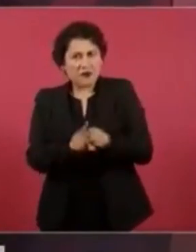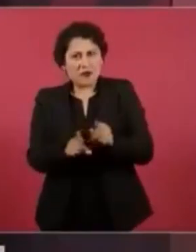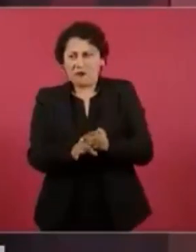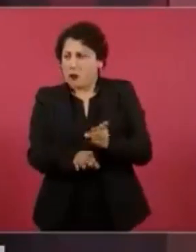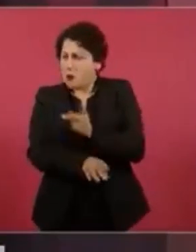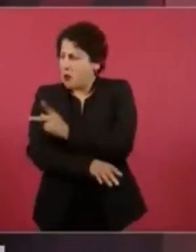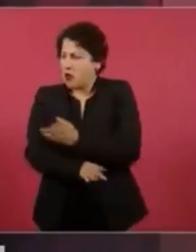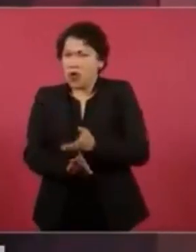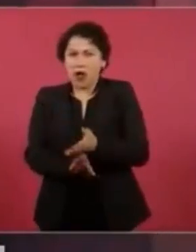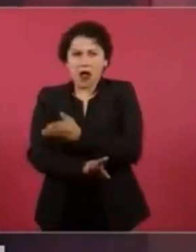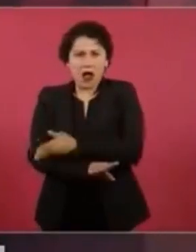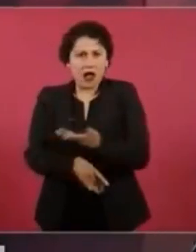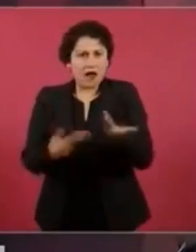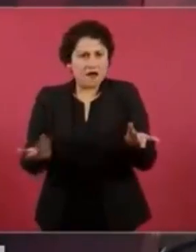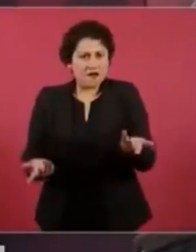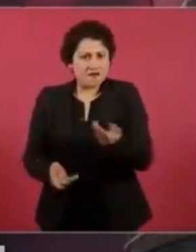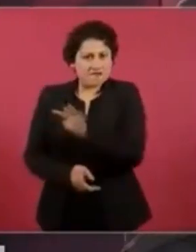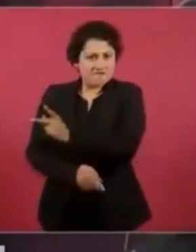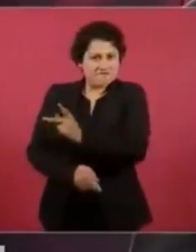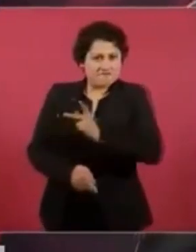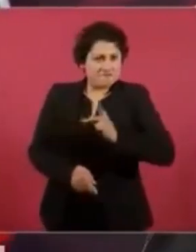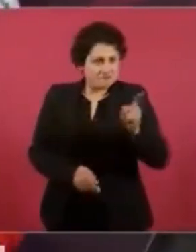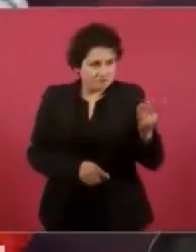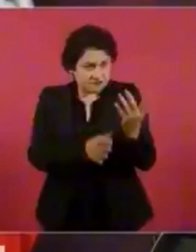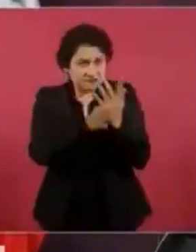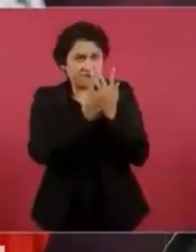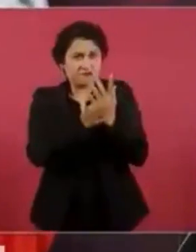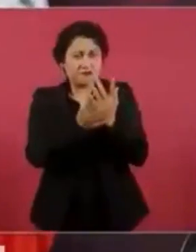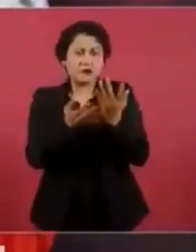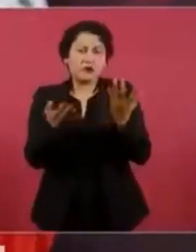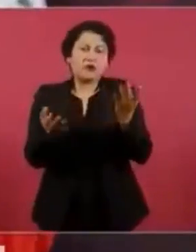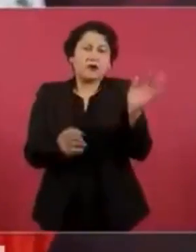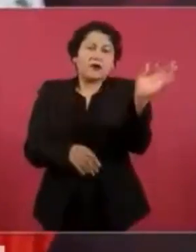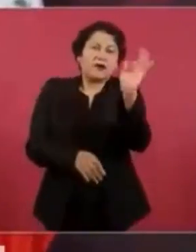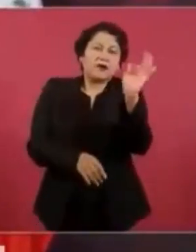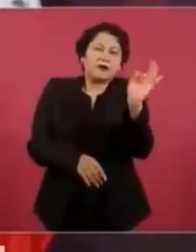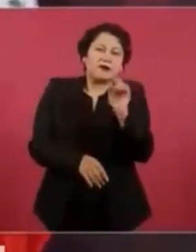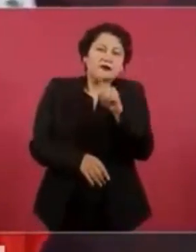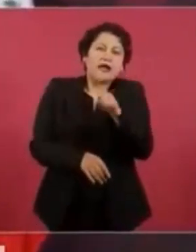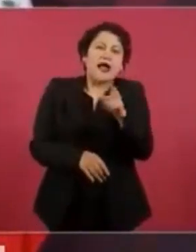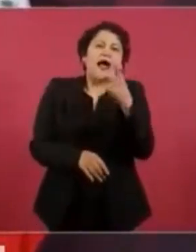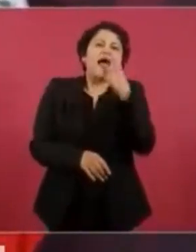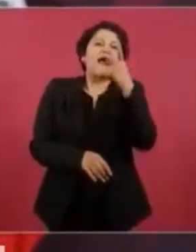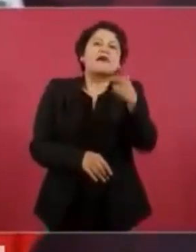Él debe ser Zapata Pero hoy no me voy a meter